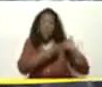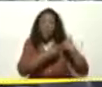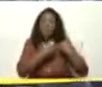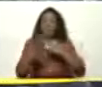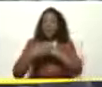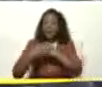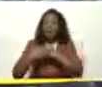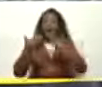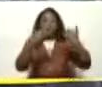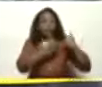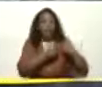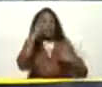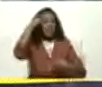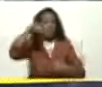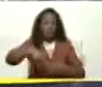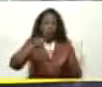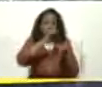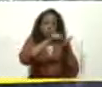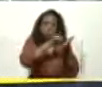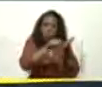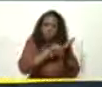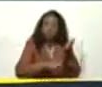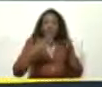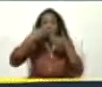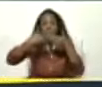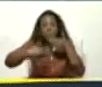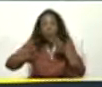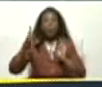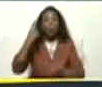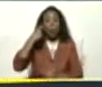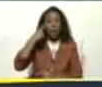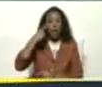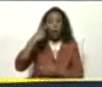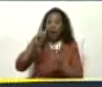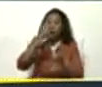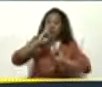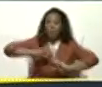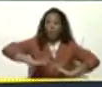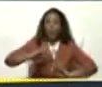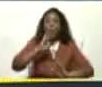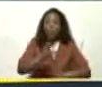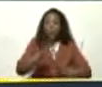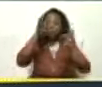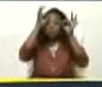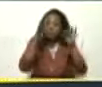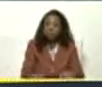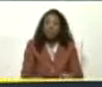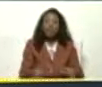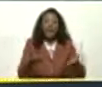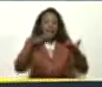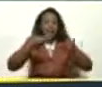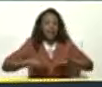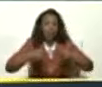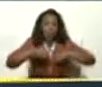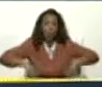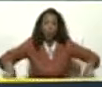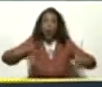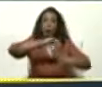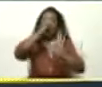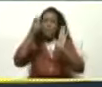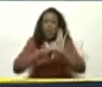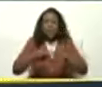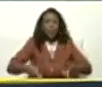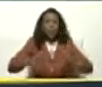solicitado El día de hoy Y pronto Quiero ver Resultados Concretos Y entregar Todos estos